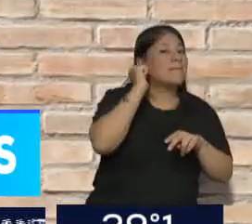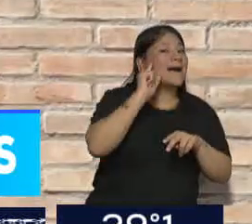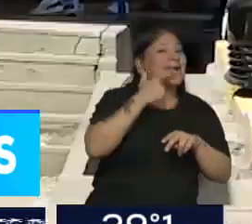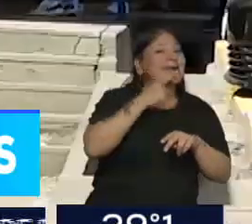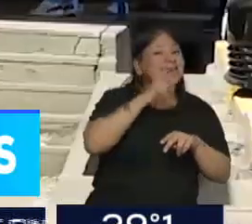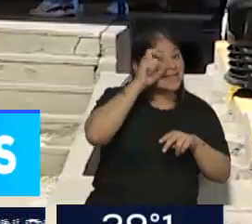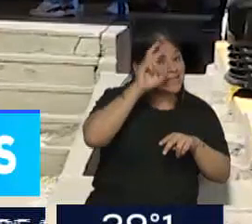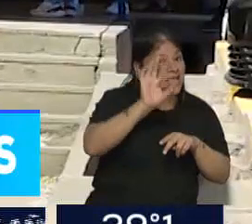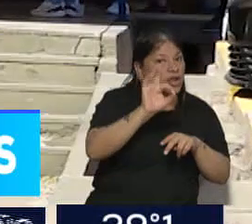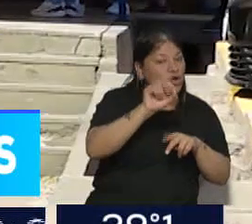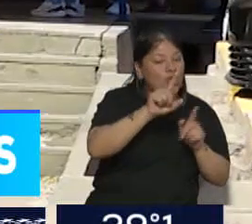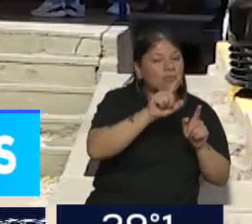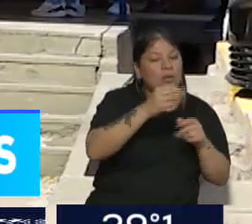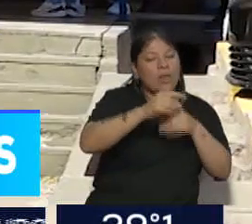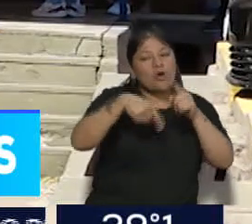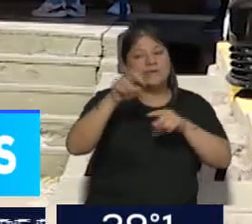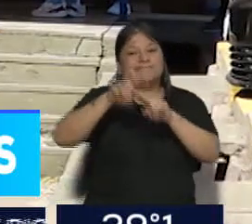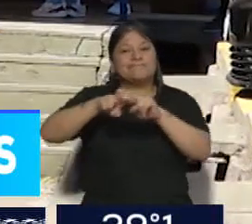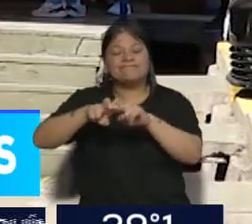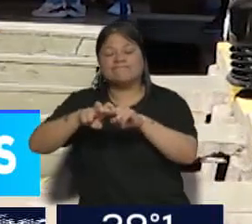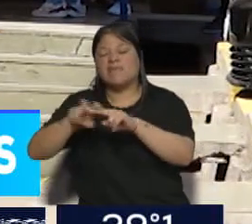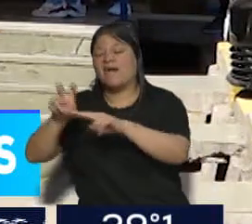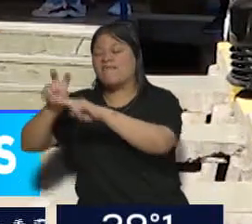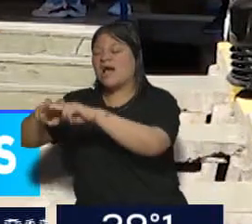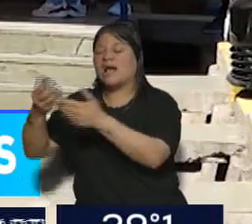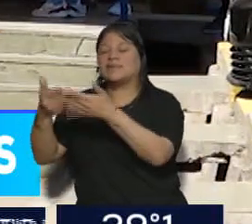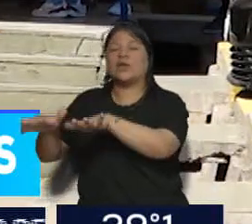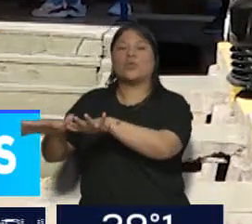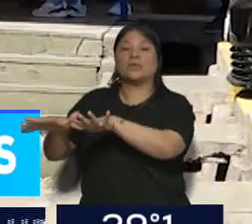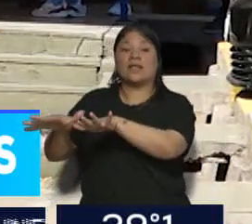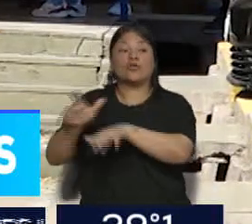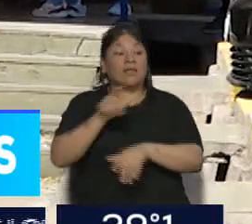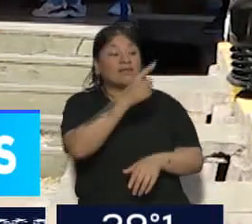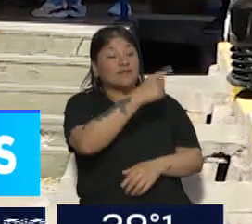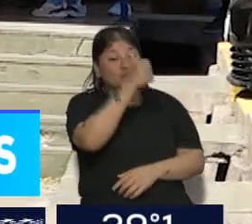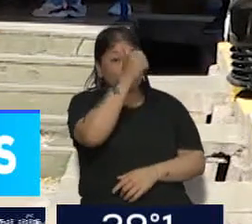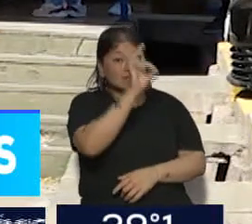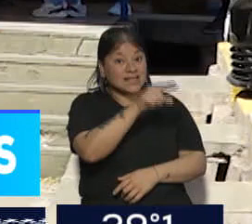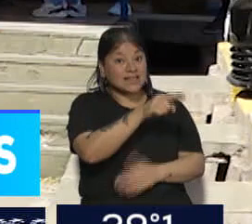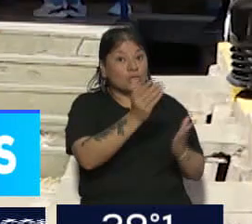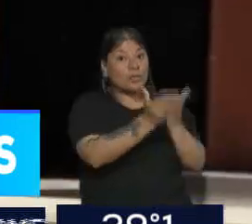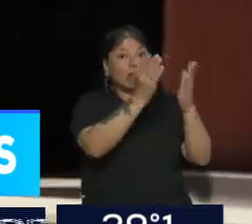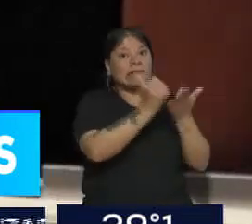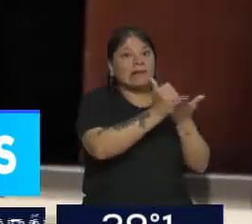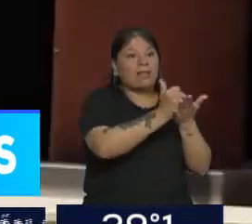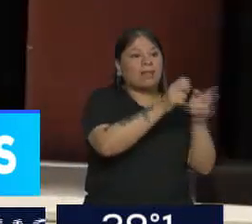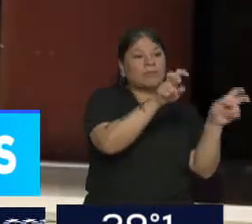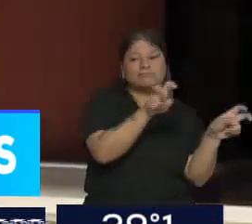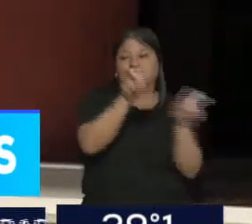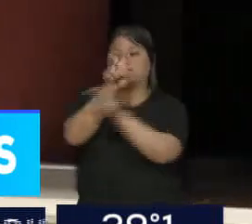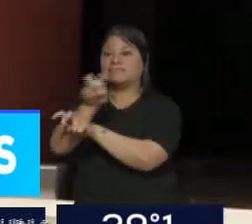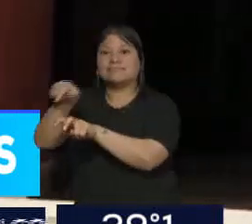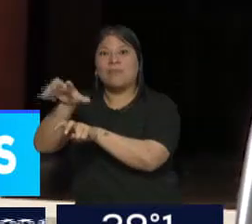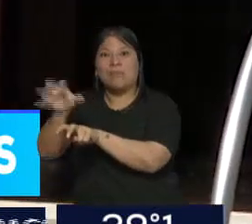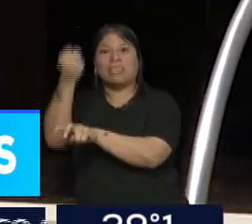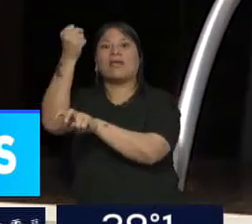lugar en otra orientación quizás terminen desistiendo de esa vacante y aquellos 160 alumnos que hoy están en espera bueno, puedan